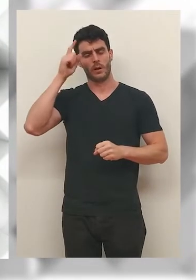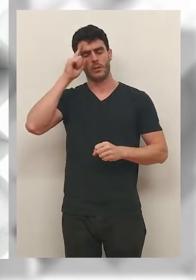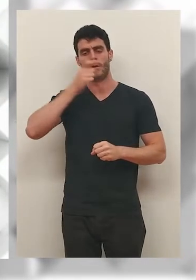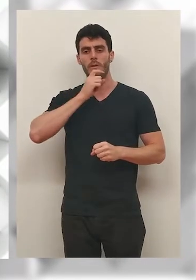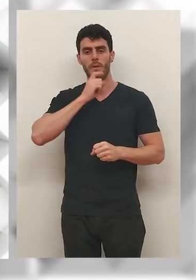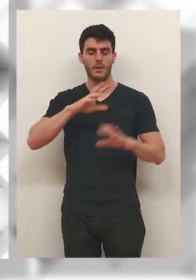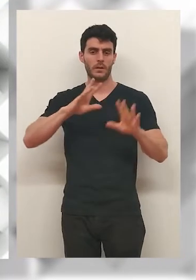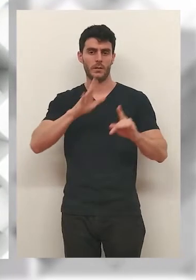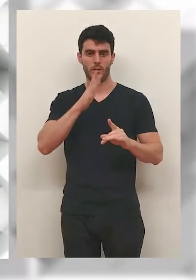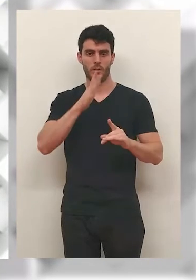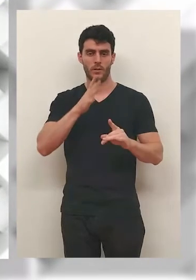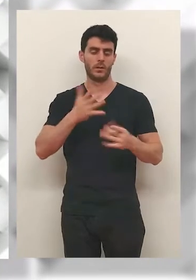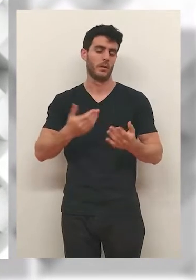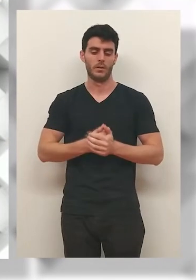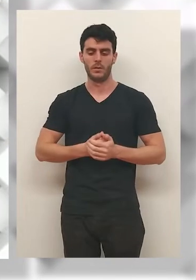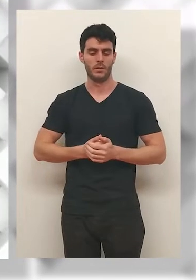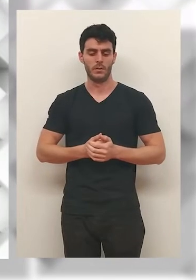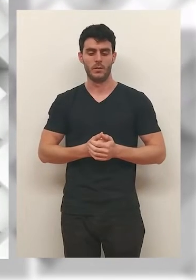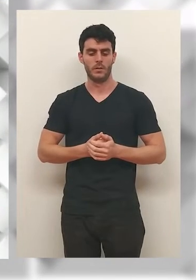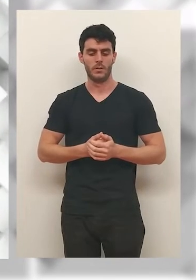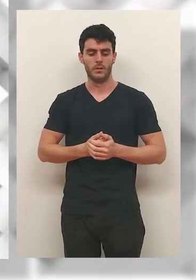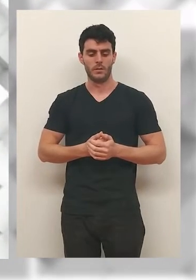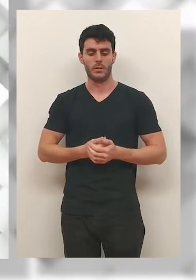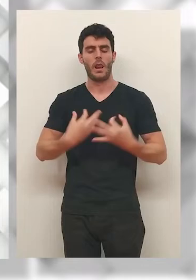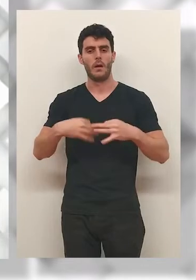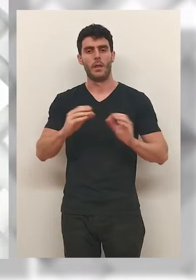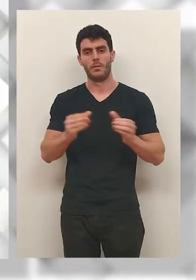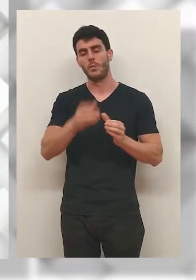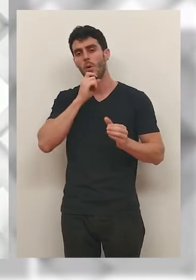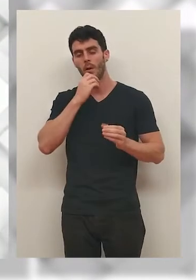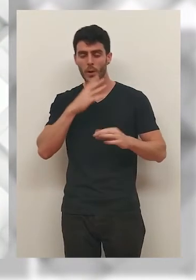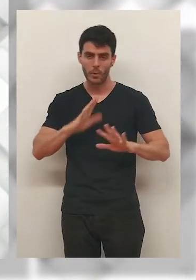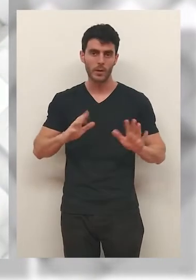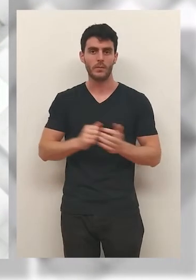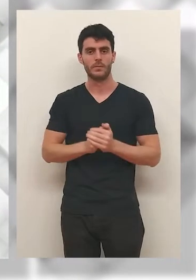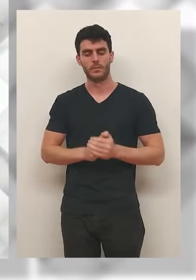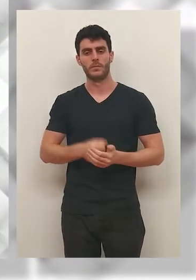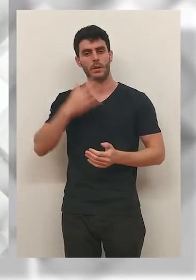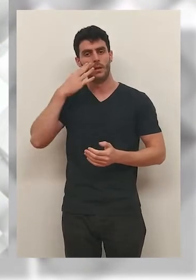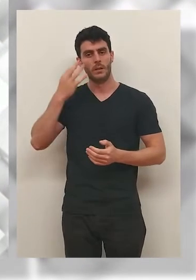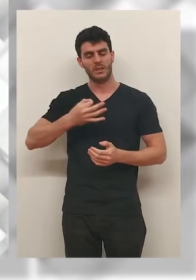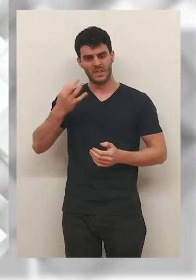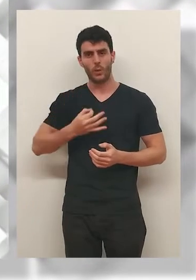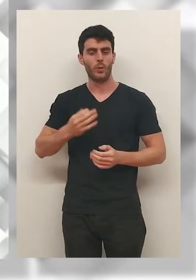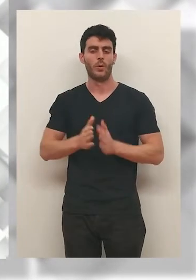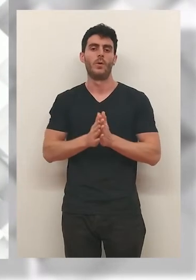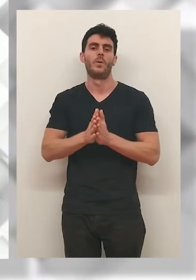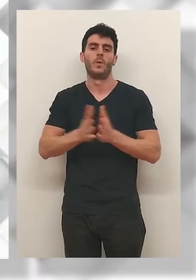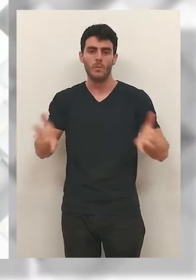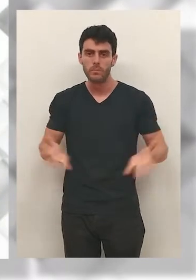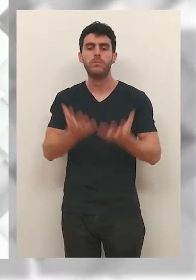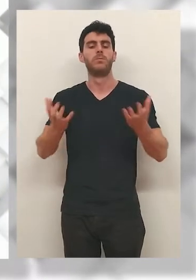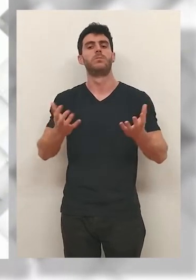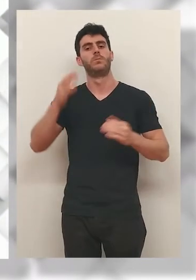haber llegado, sabemos que va a difícil puesto que la primera red es una cautoria compleja, pero bueno, seguro que